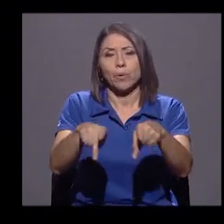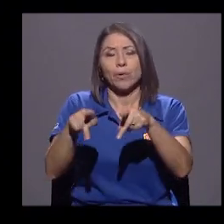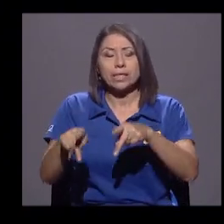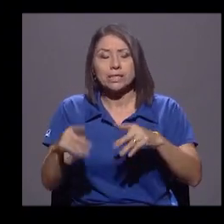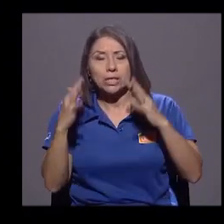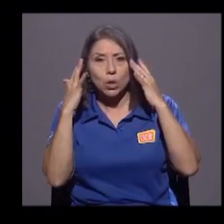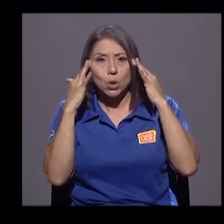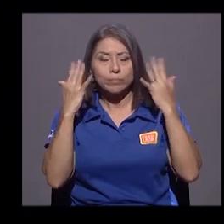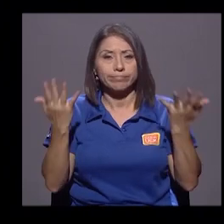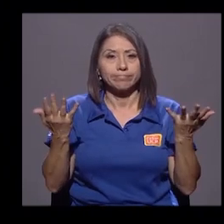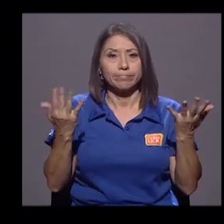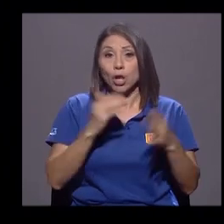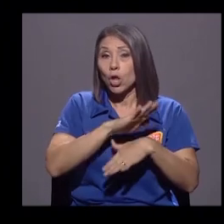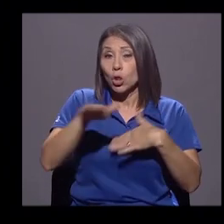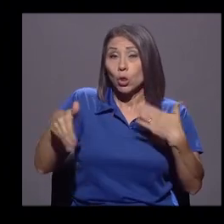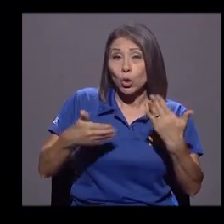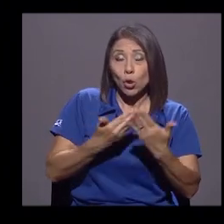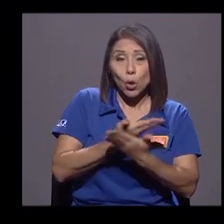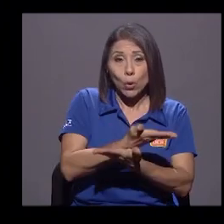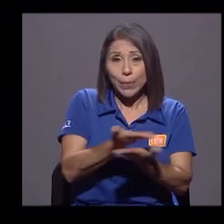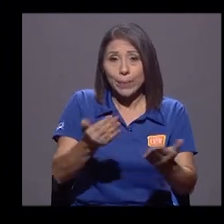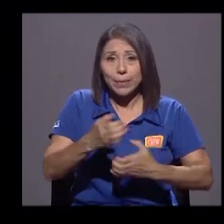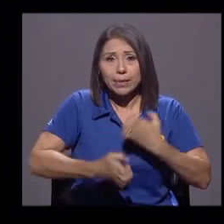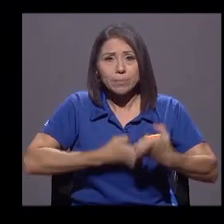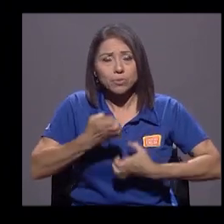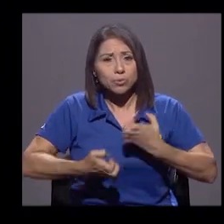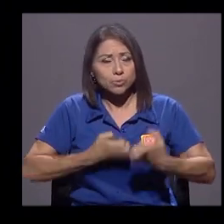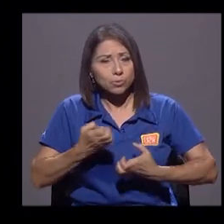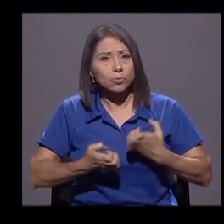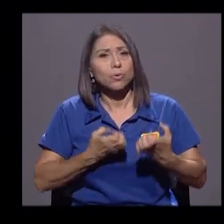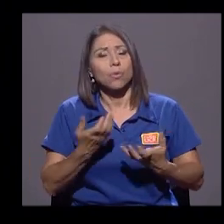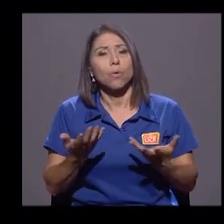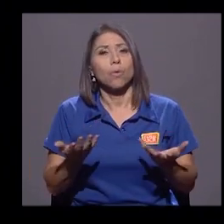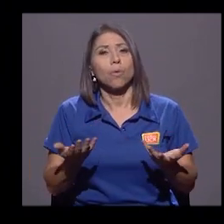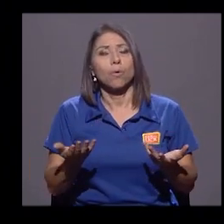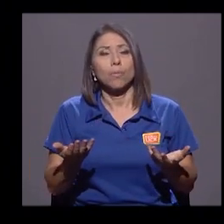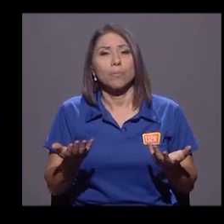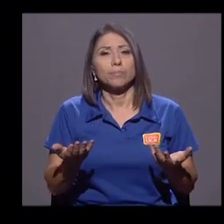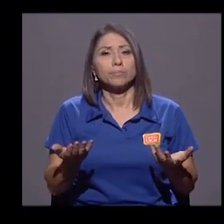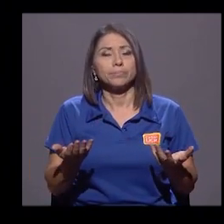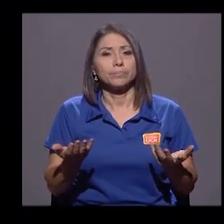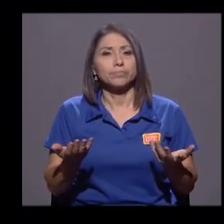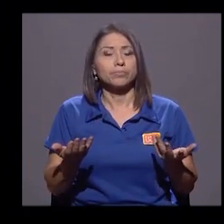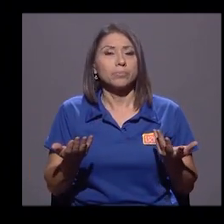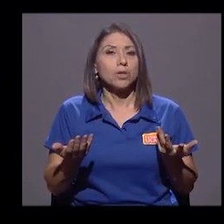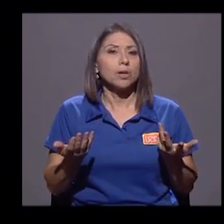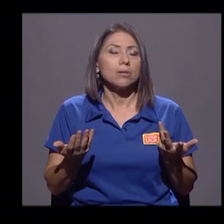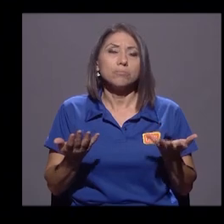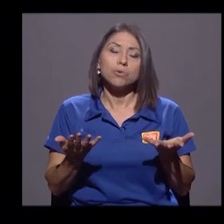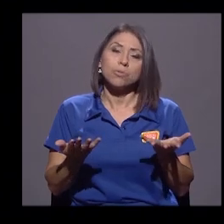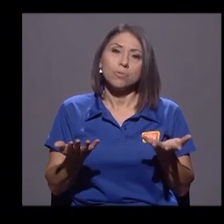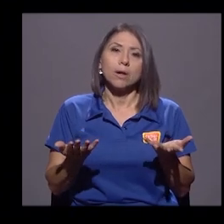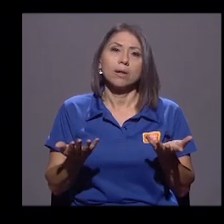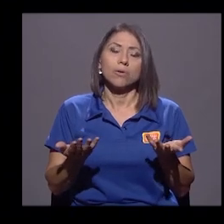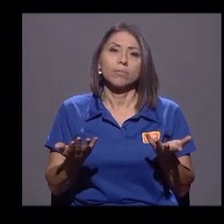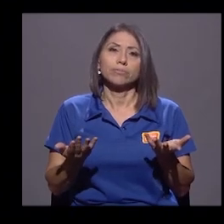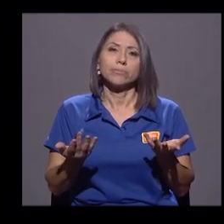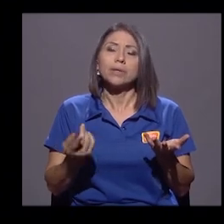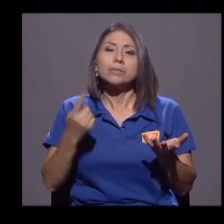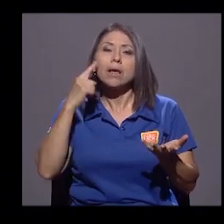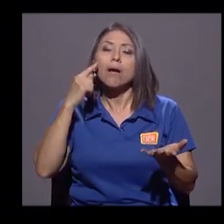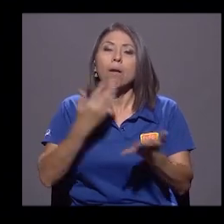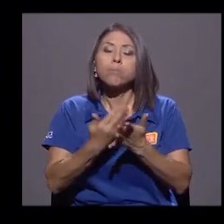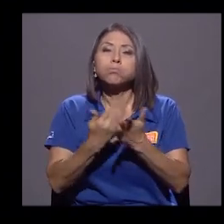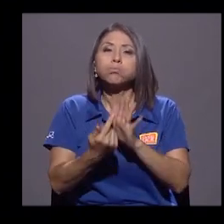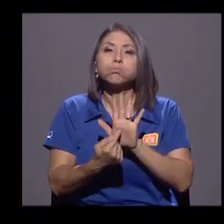Y por supuesto que todas esas emociones luego se dejan ver en los